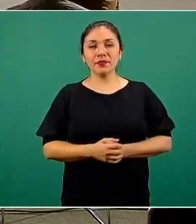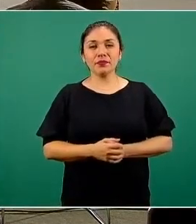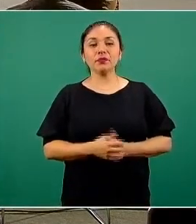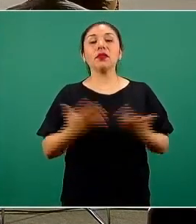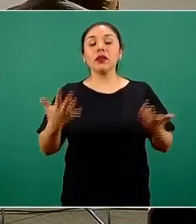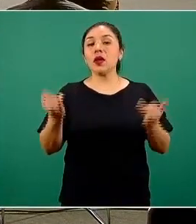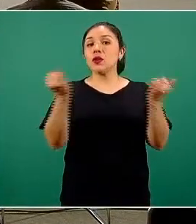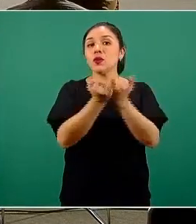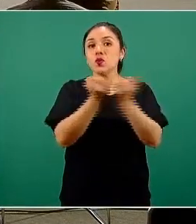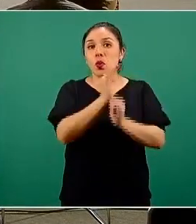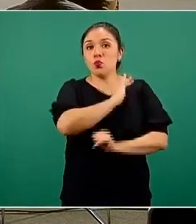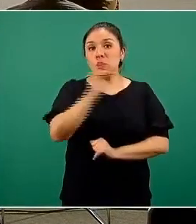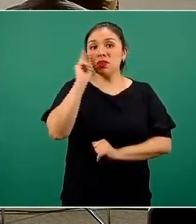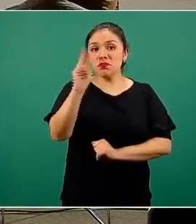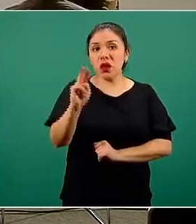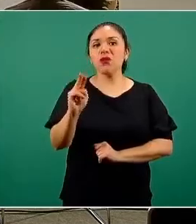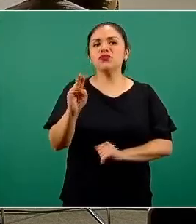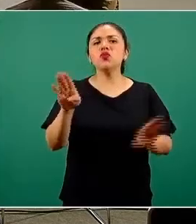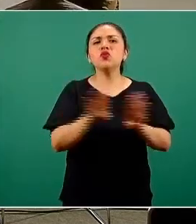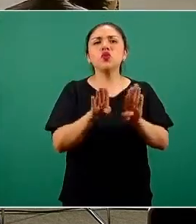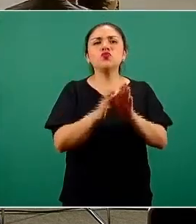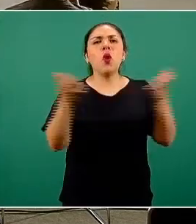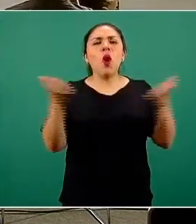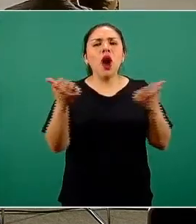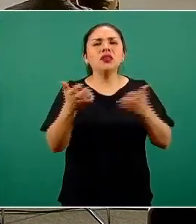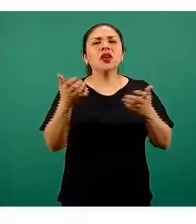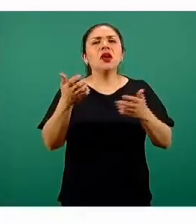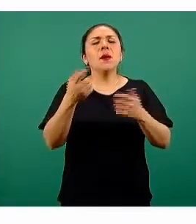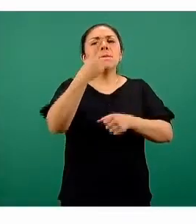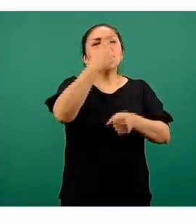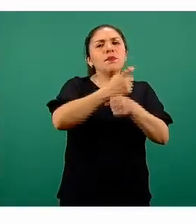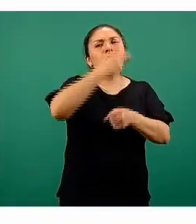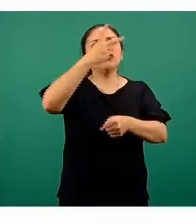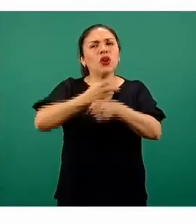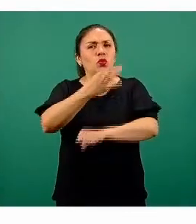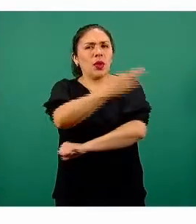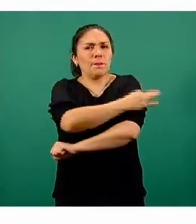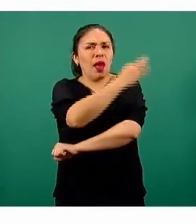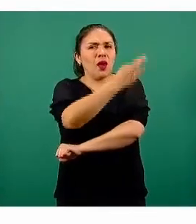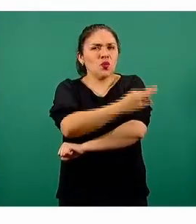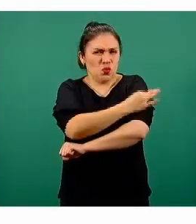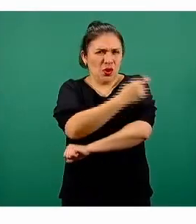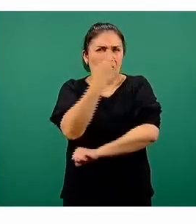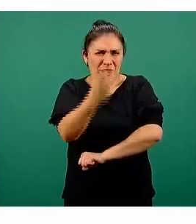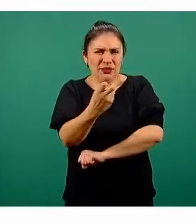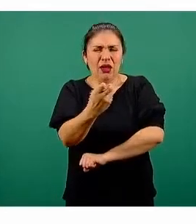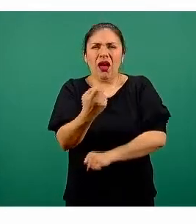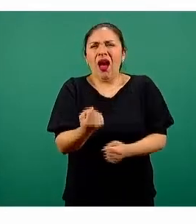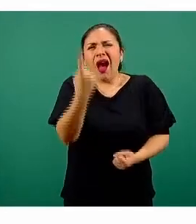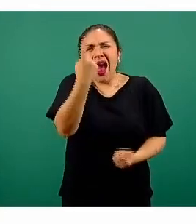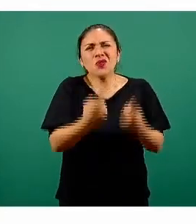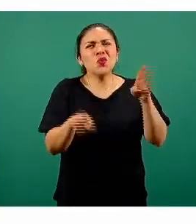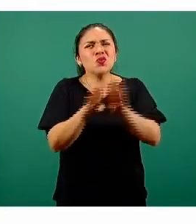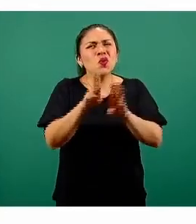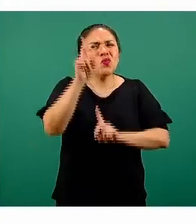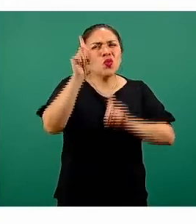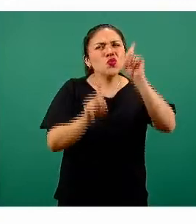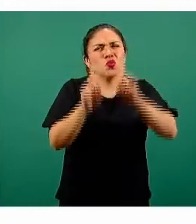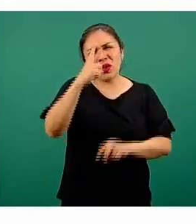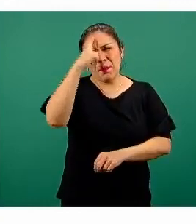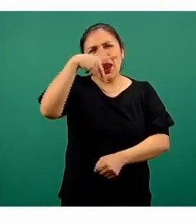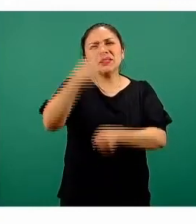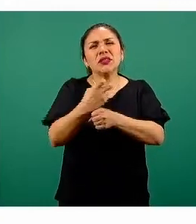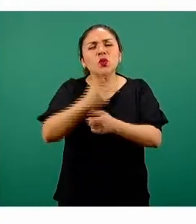Asimismo, podemos ver cómo se distribuyen los primeros y segundos esquemas. habido alguna poco de inquietud respecto a los segundos